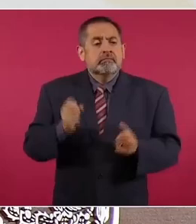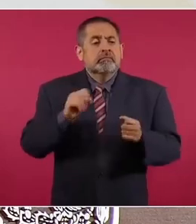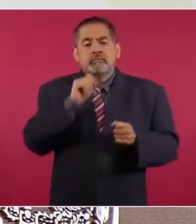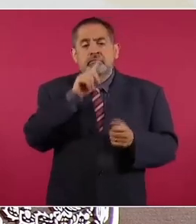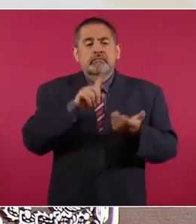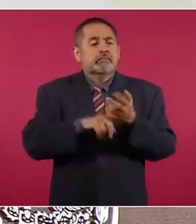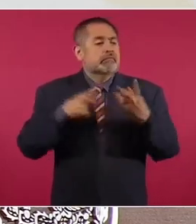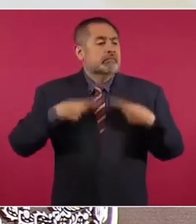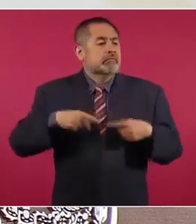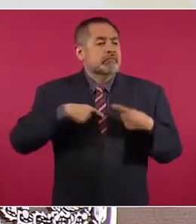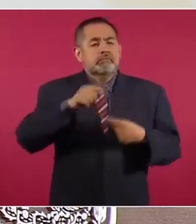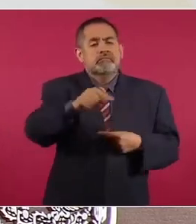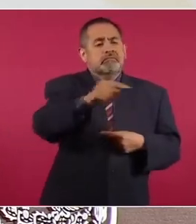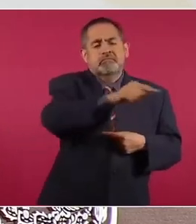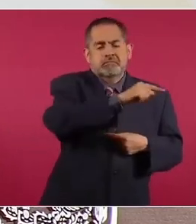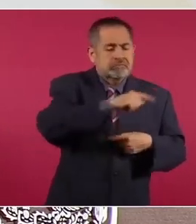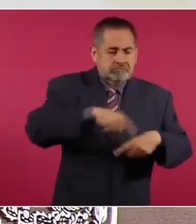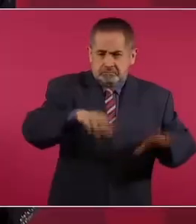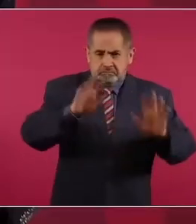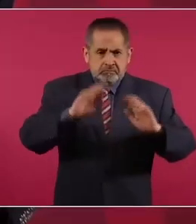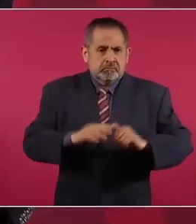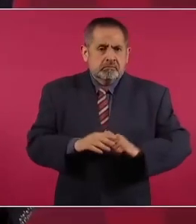que